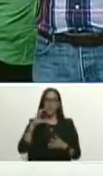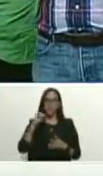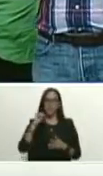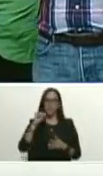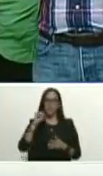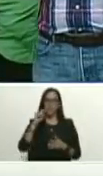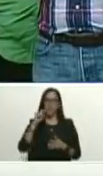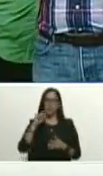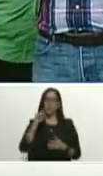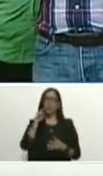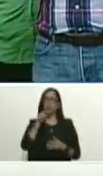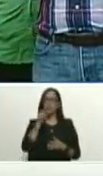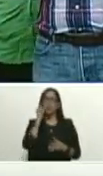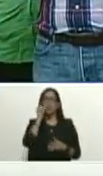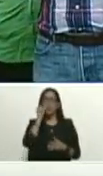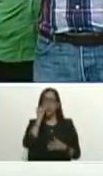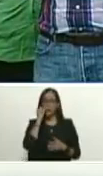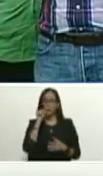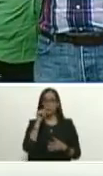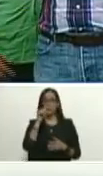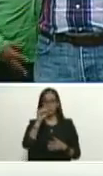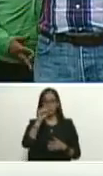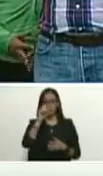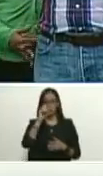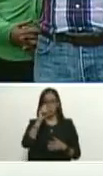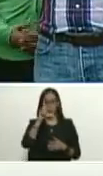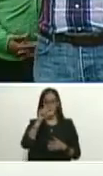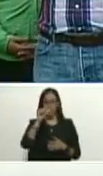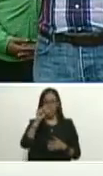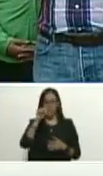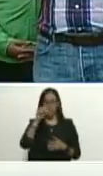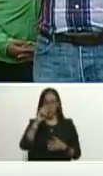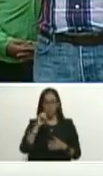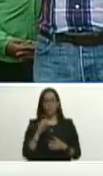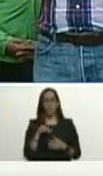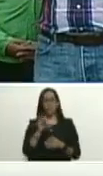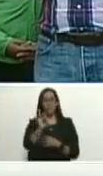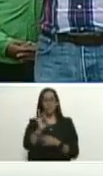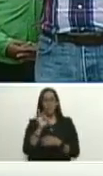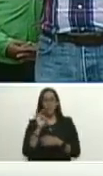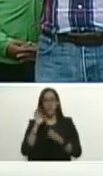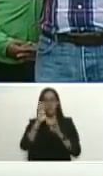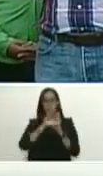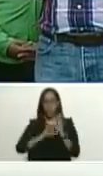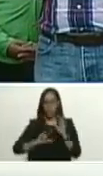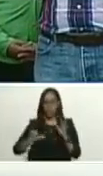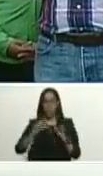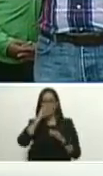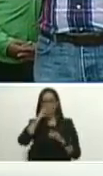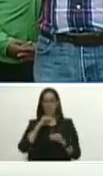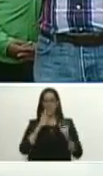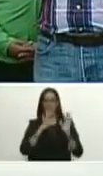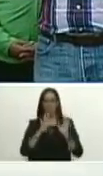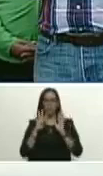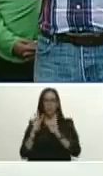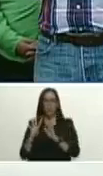tu papá, Pedro Solano, que fue elegido constituyente en el año 99,